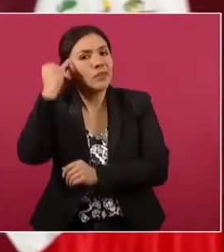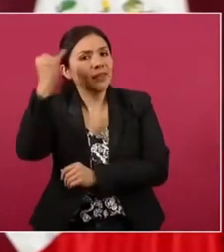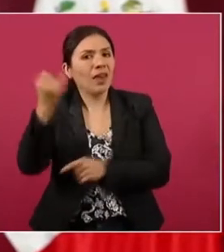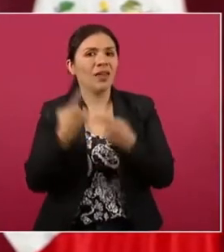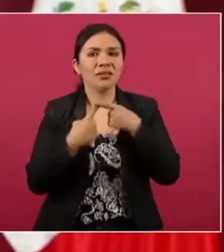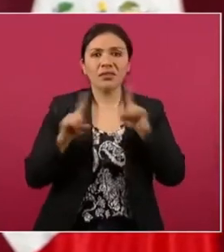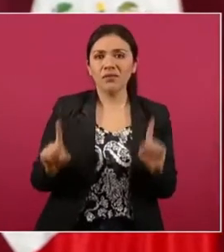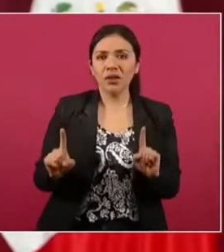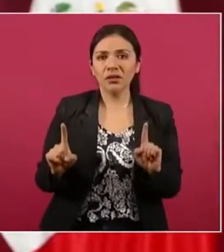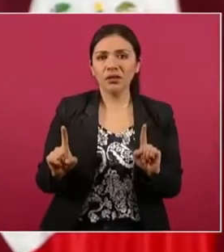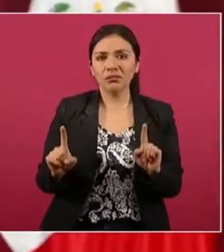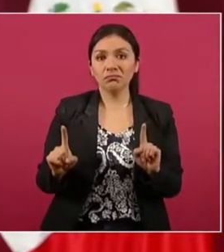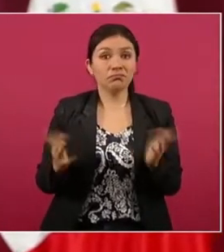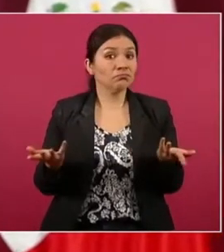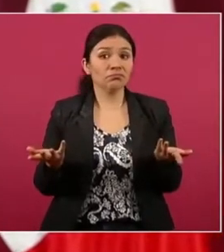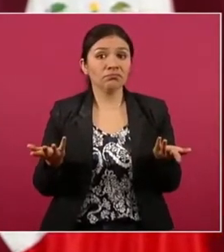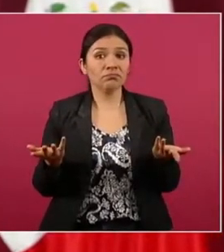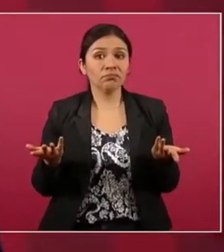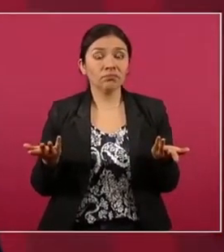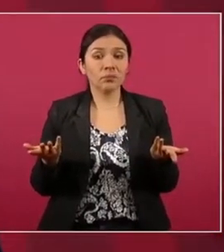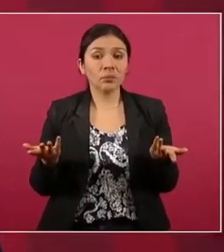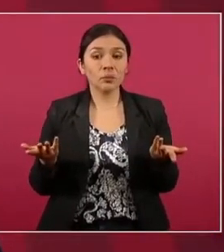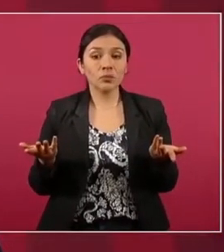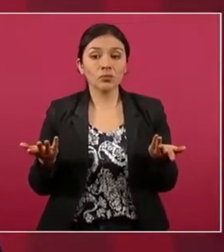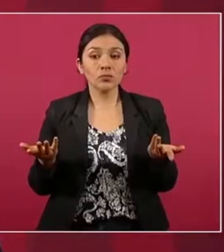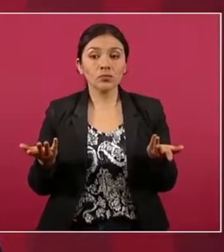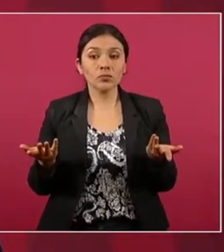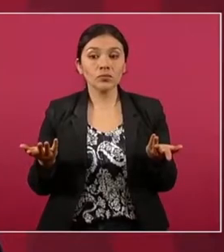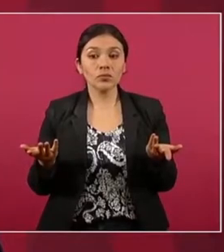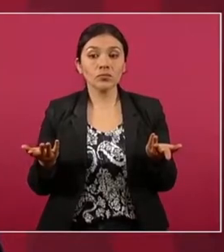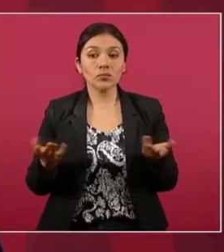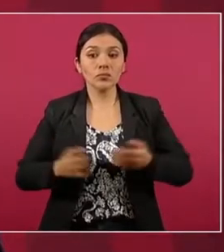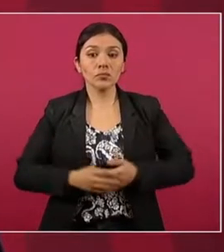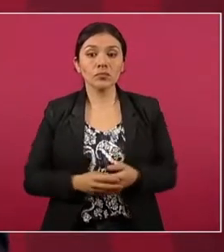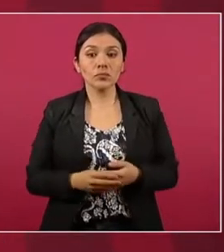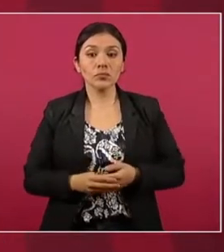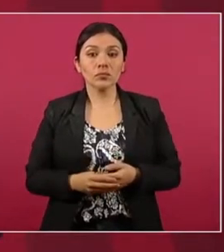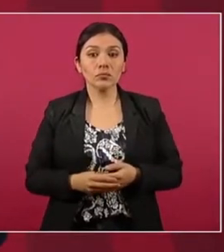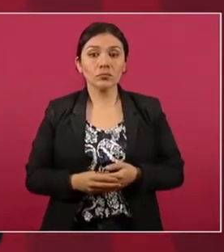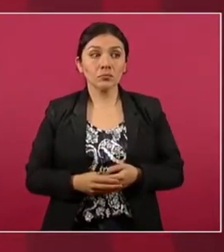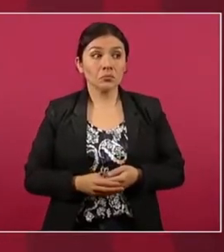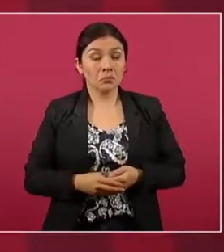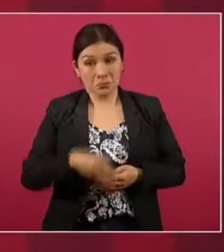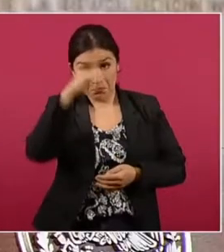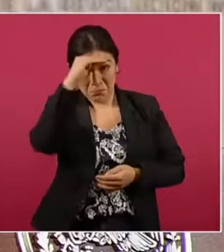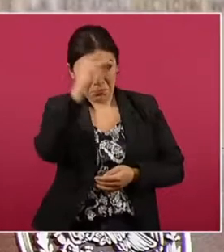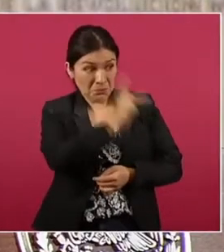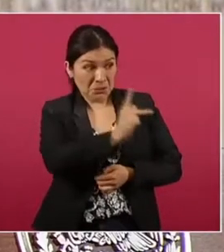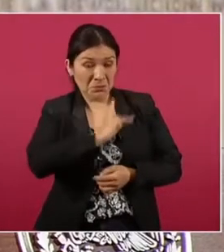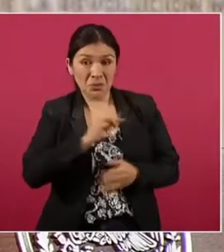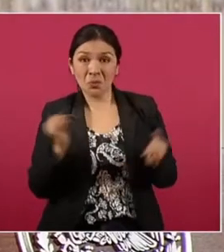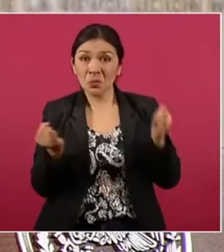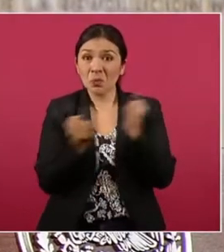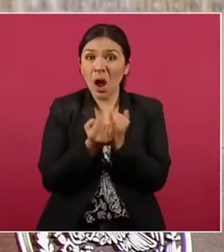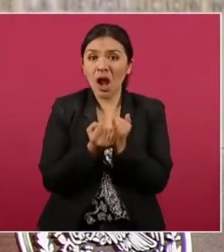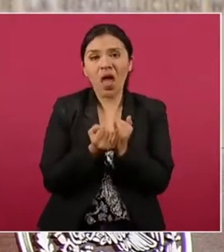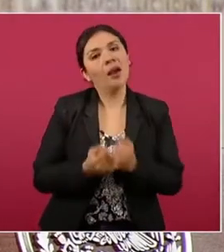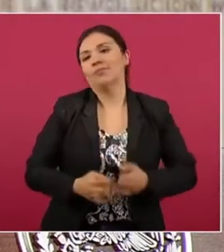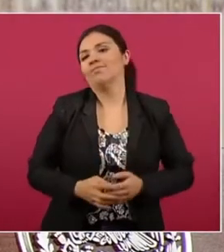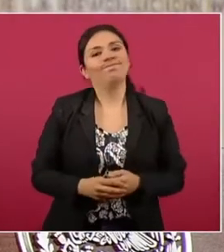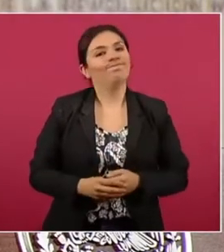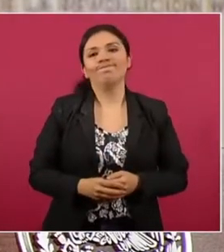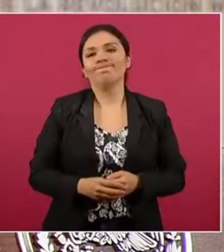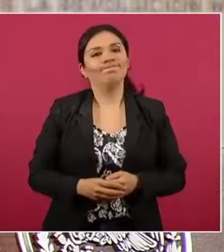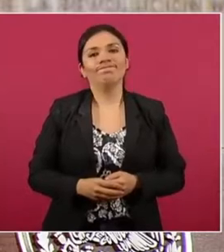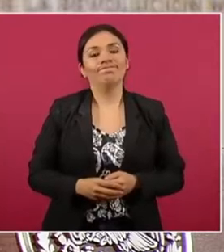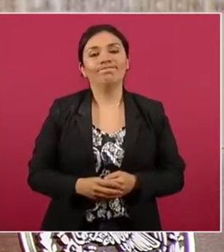no somos iguales, este